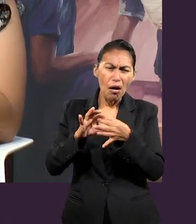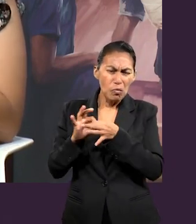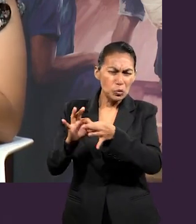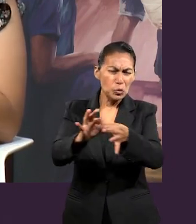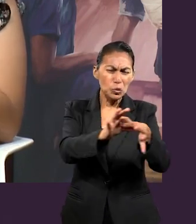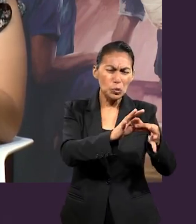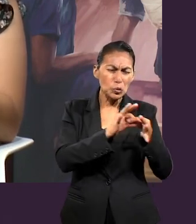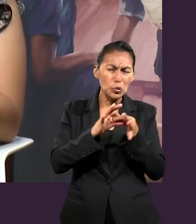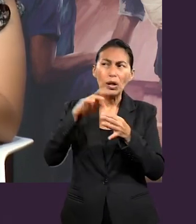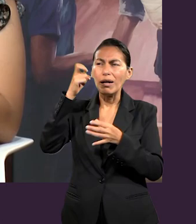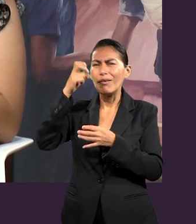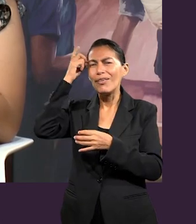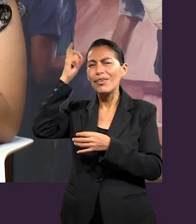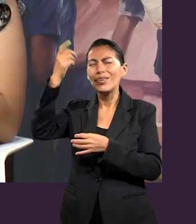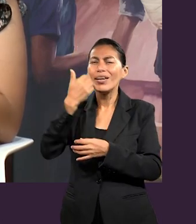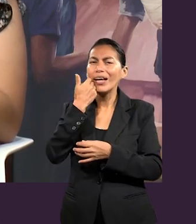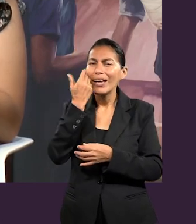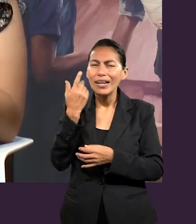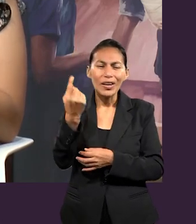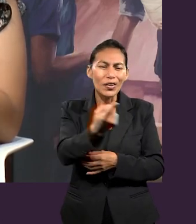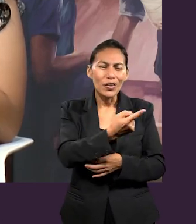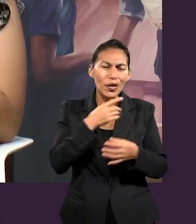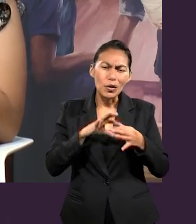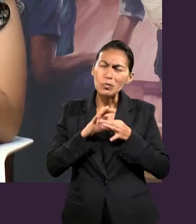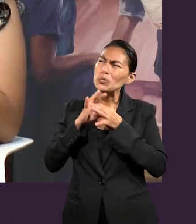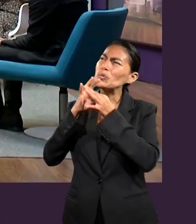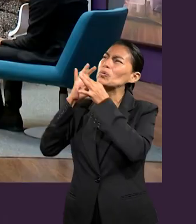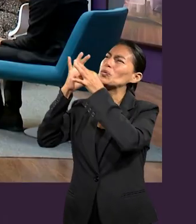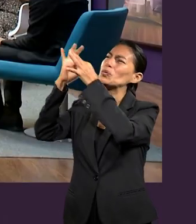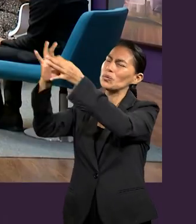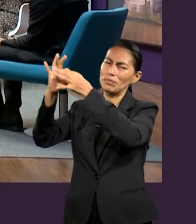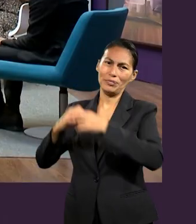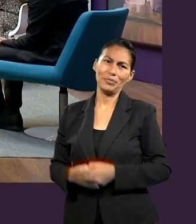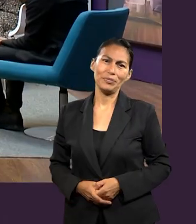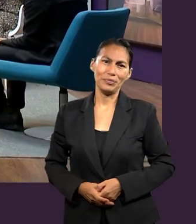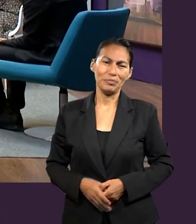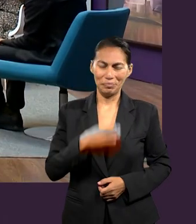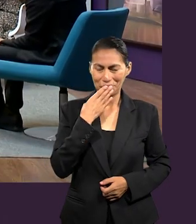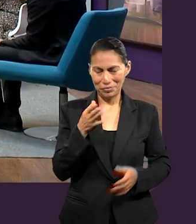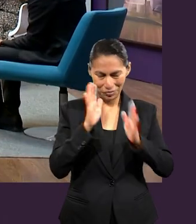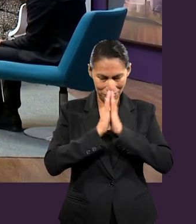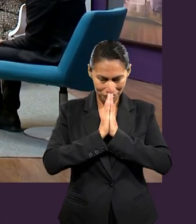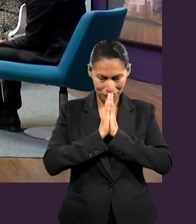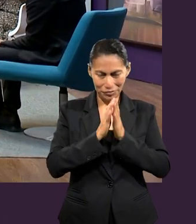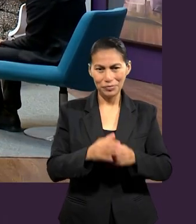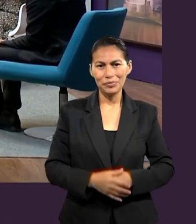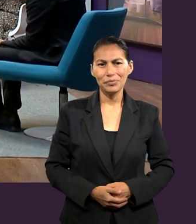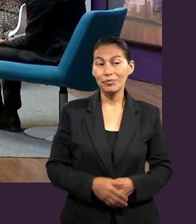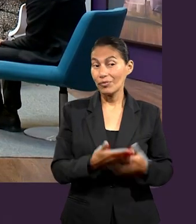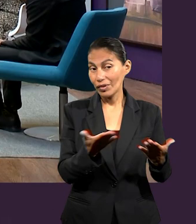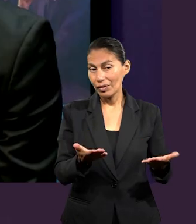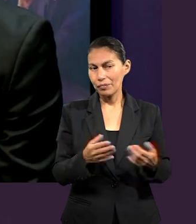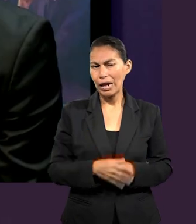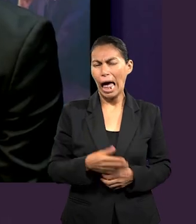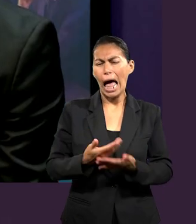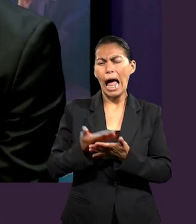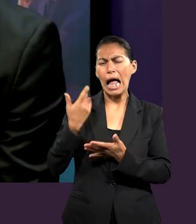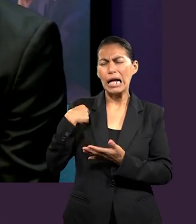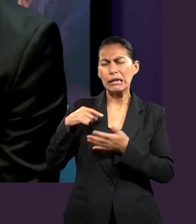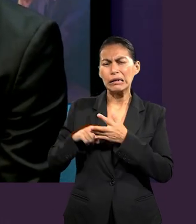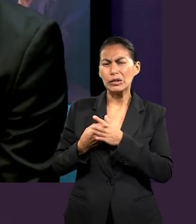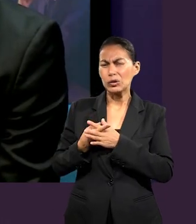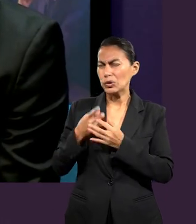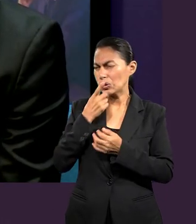Dios quiere unidad en todos, cada uno de nosotros para con Él. Amén, amén. ¿Con qué te quedas? Yo había mencionado al inicio que